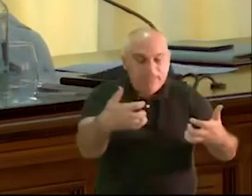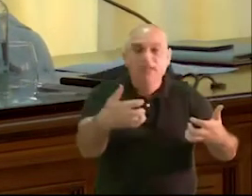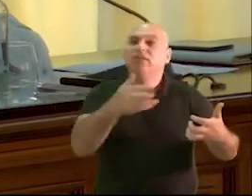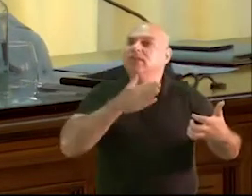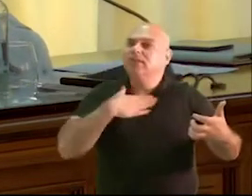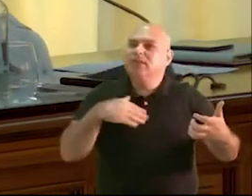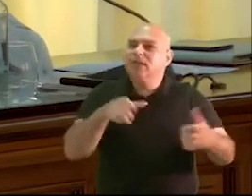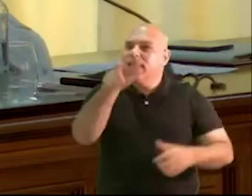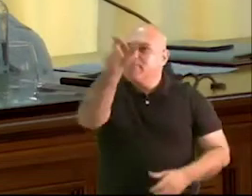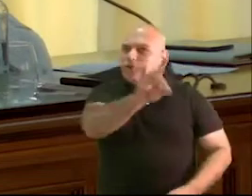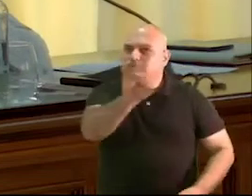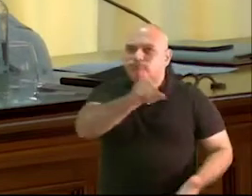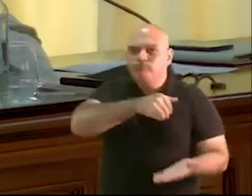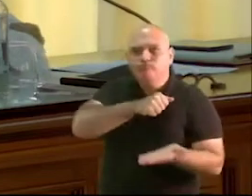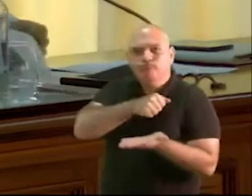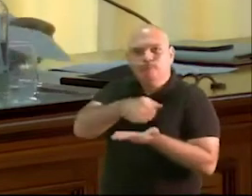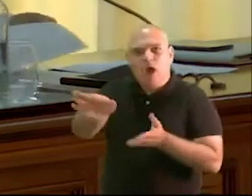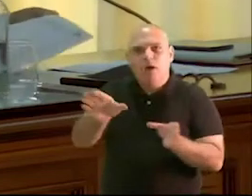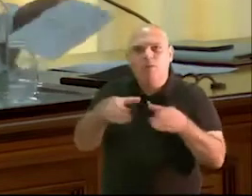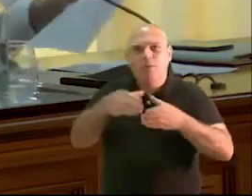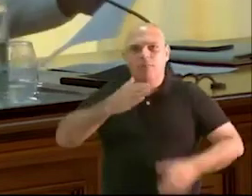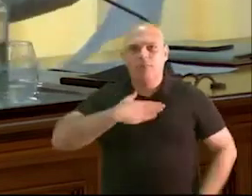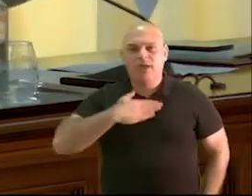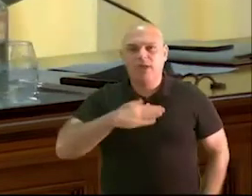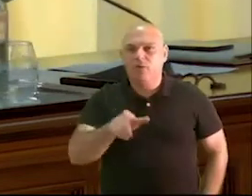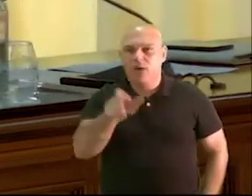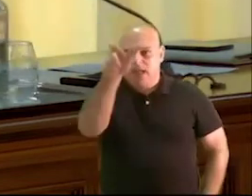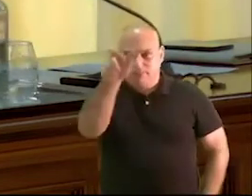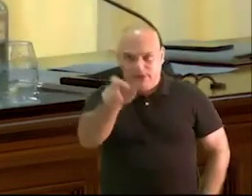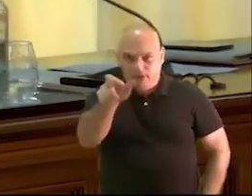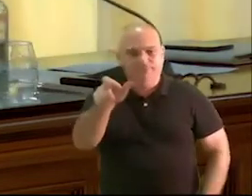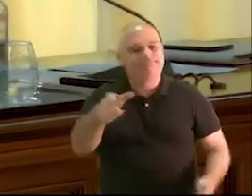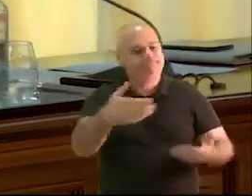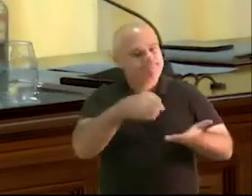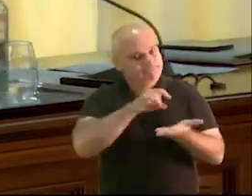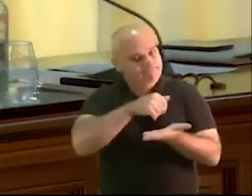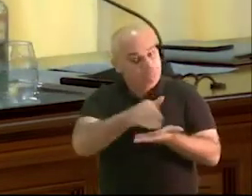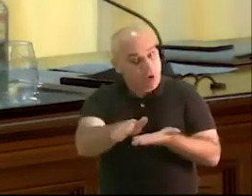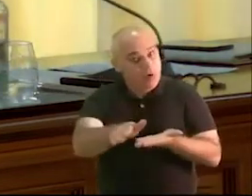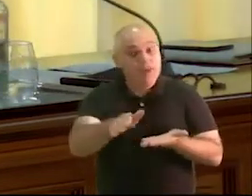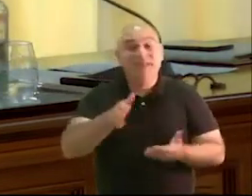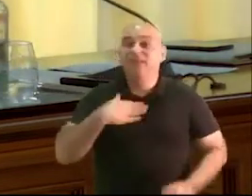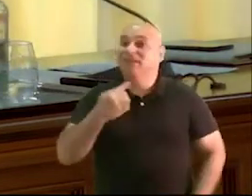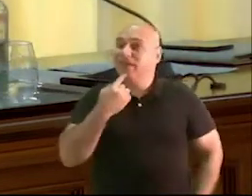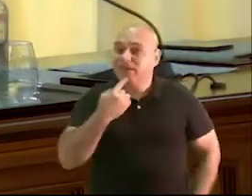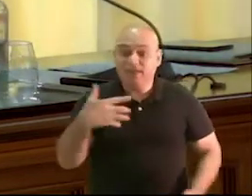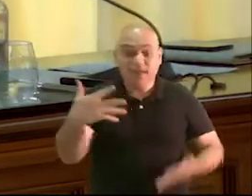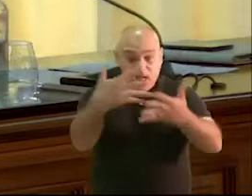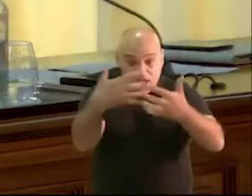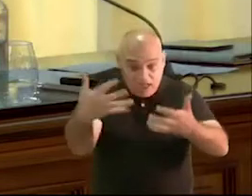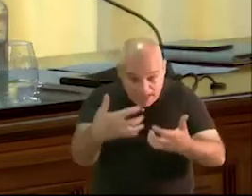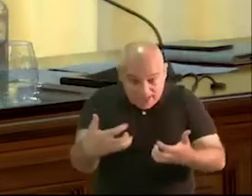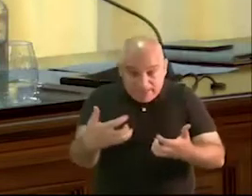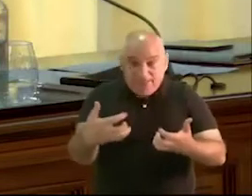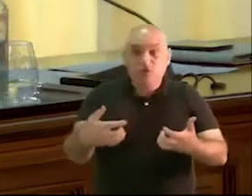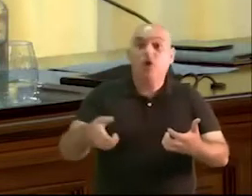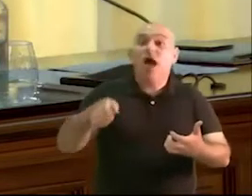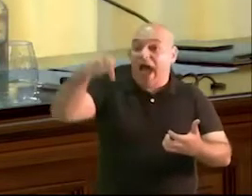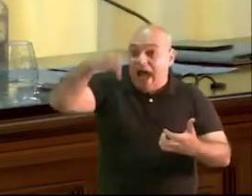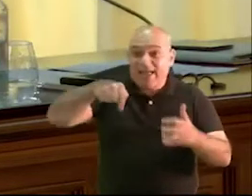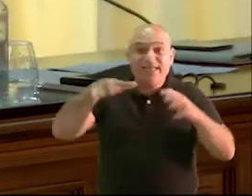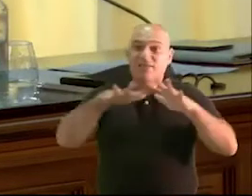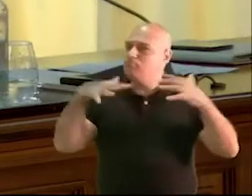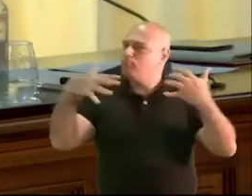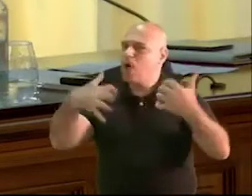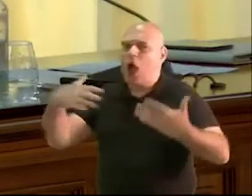Canario en el cabildo de Lanzarote al consejero don Juan Manuel Sosa Rodríguez. Por lo tanto, con este escrito que hoy hemos aprobado todos los que estamos en este salón de pleno